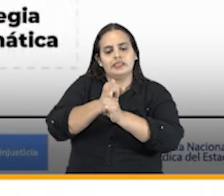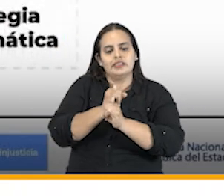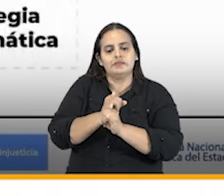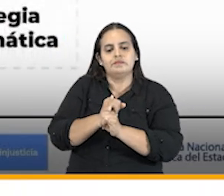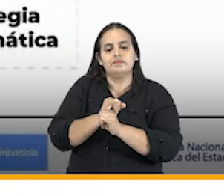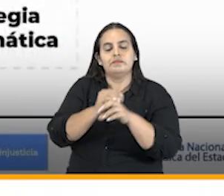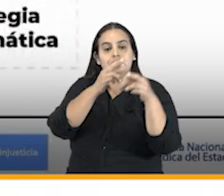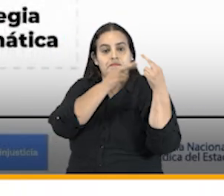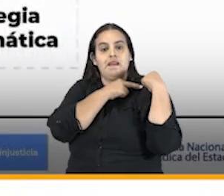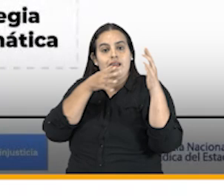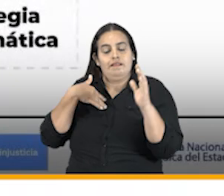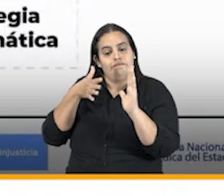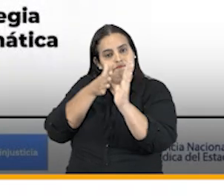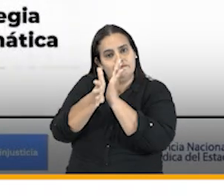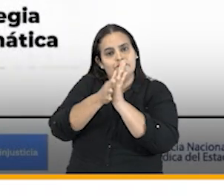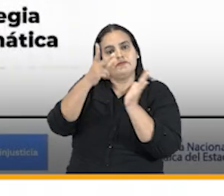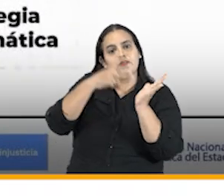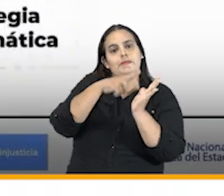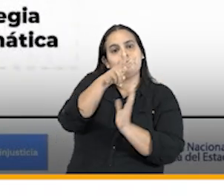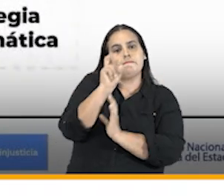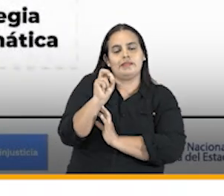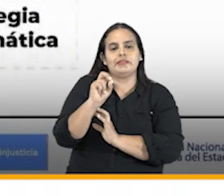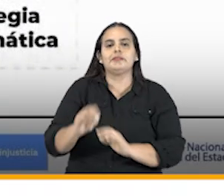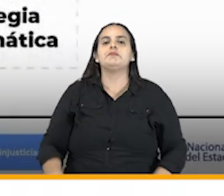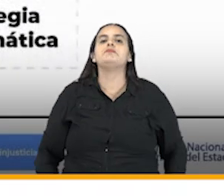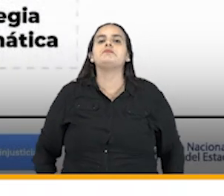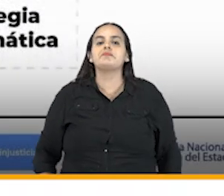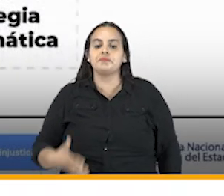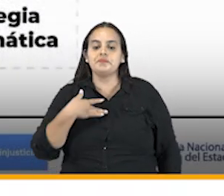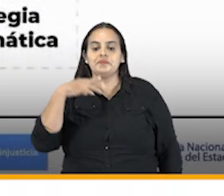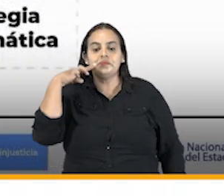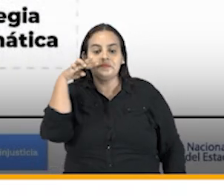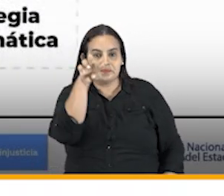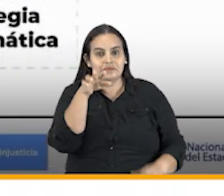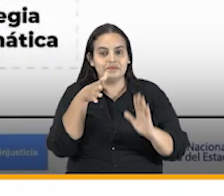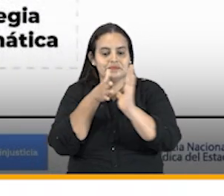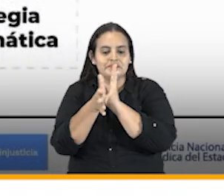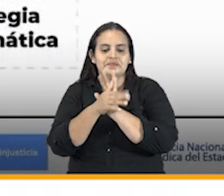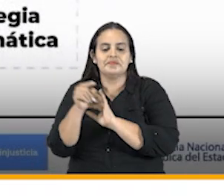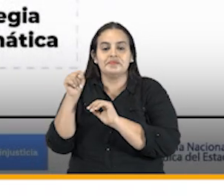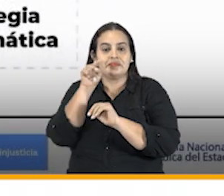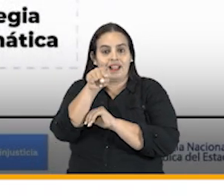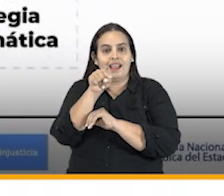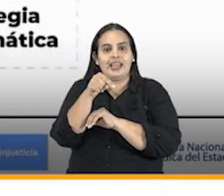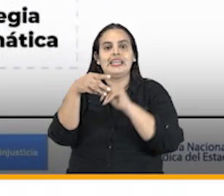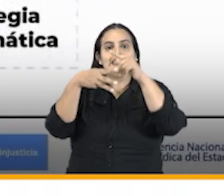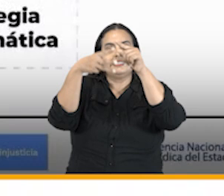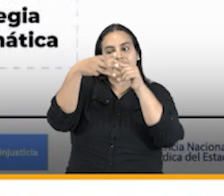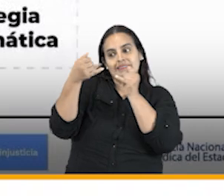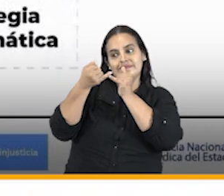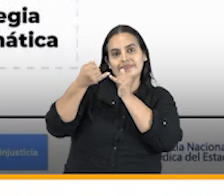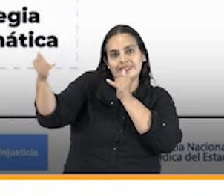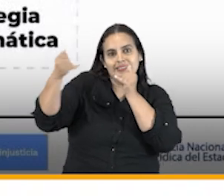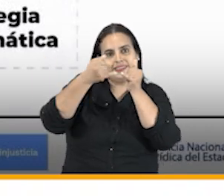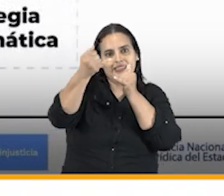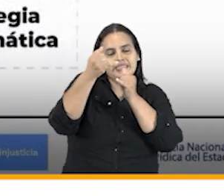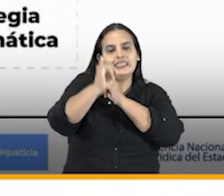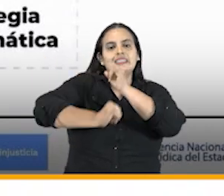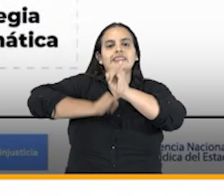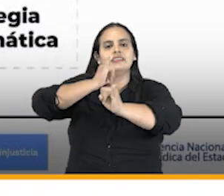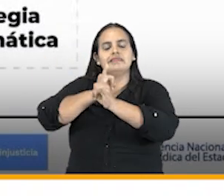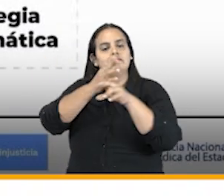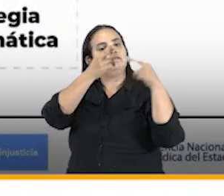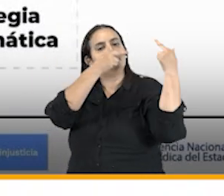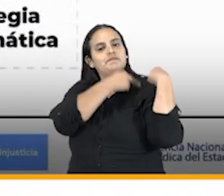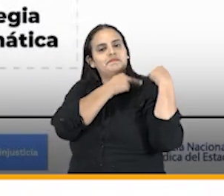durante el año 2020 como lo pueden ver en la pantalla en las tres líneas de litigio internacional a